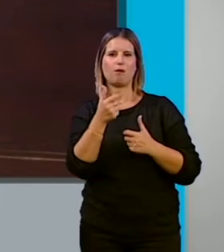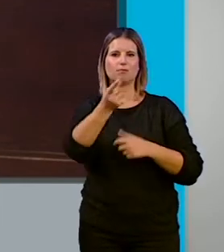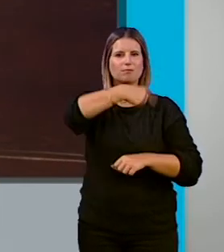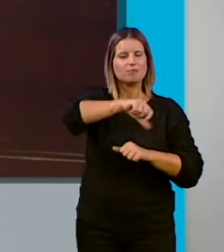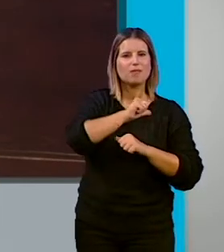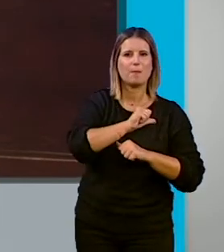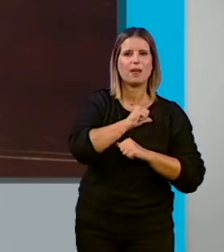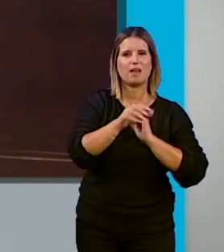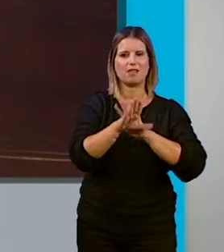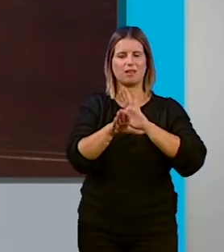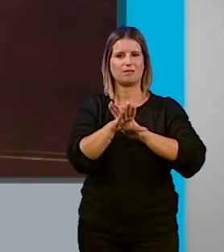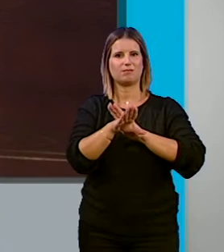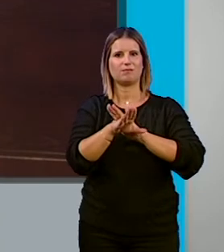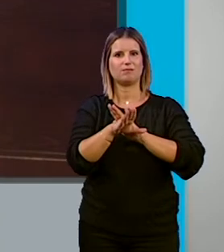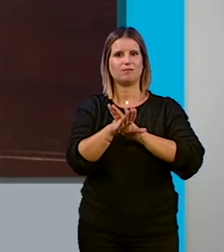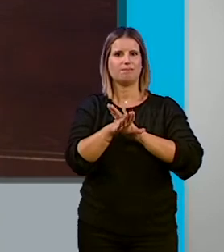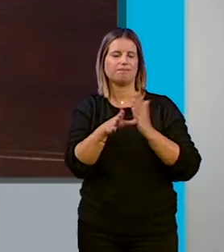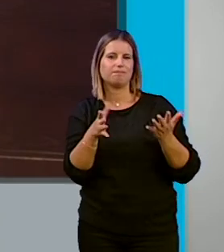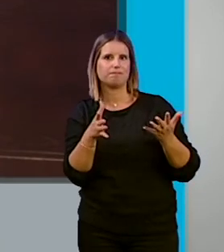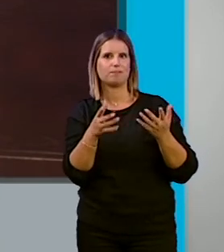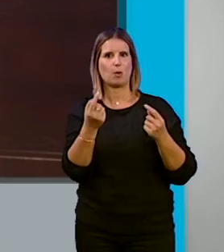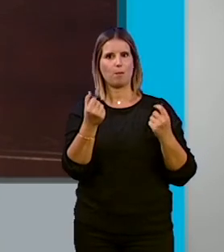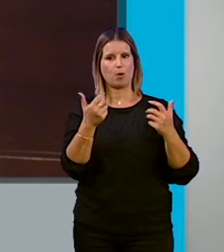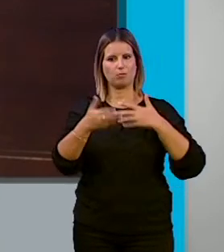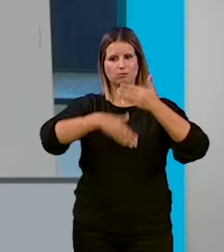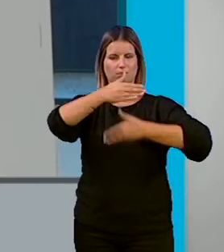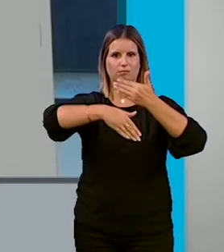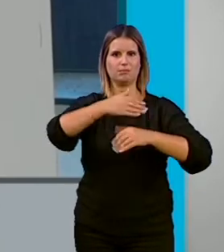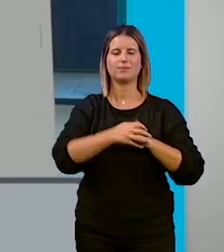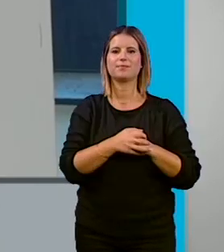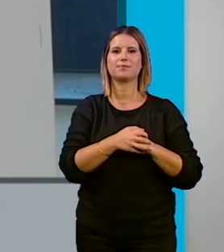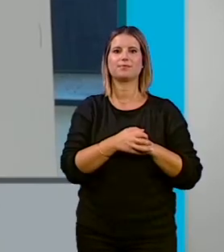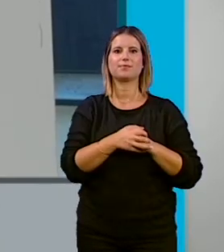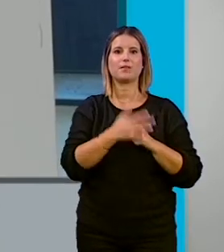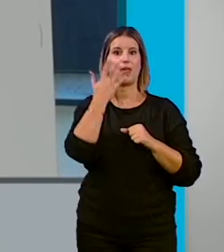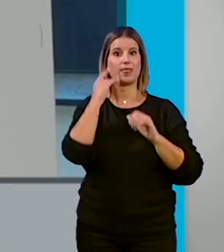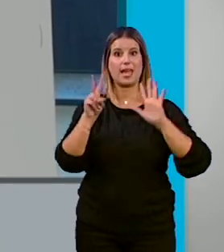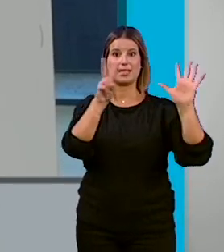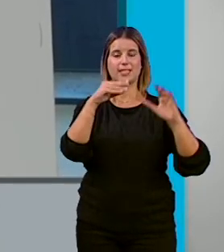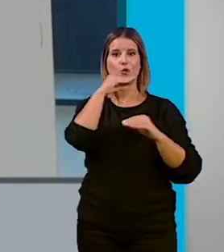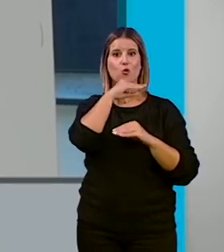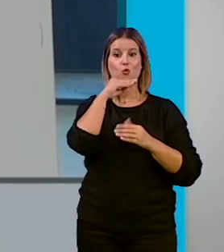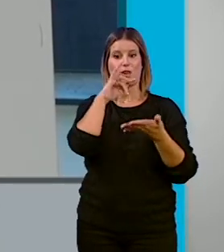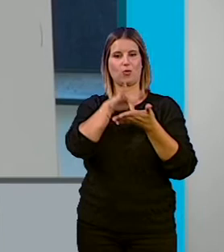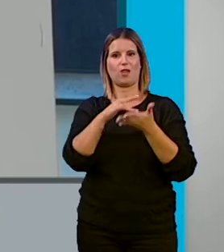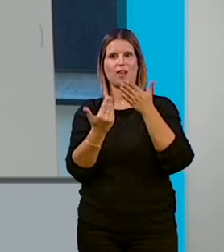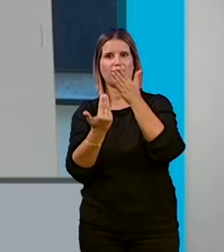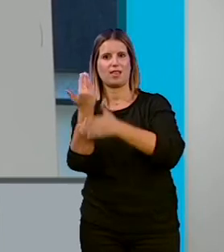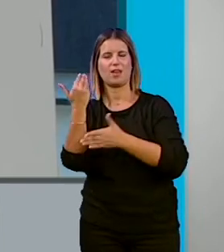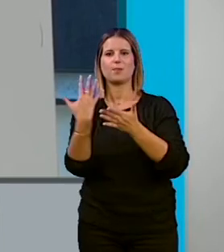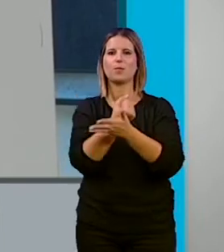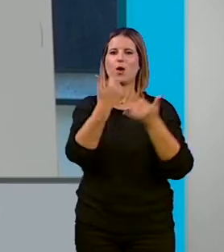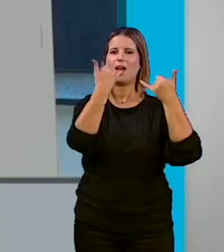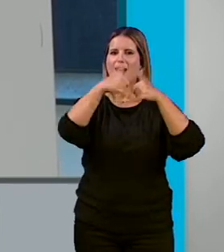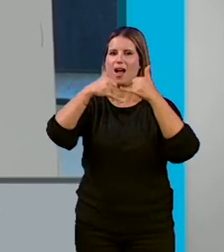y a sacar un poco, pues, la cabeza a flote, El día 7 de octubre será la jornada en la que se celebrarán los actos